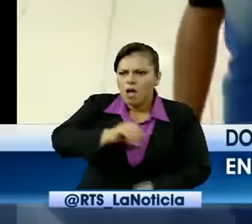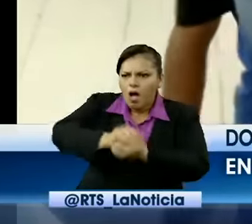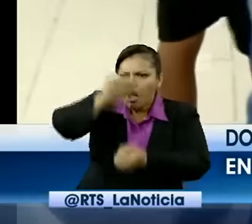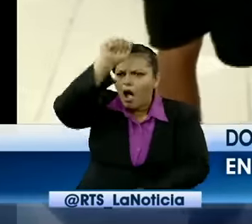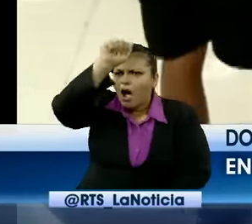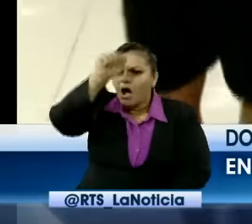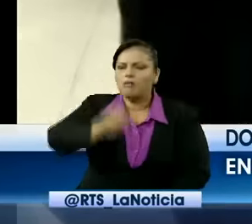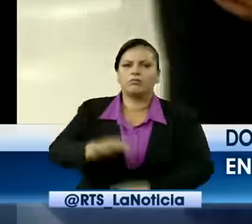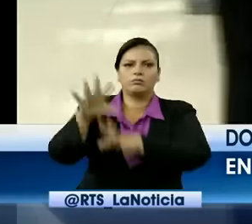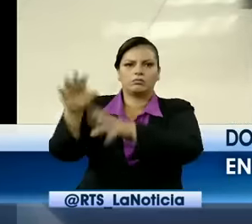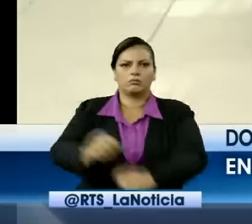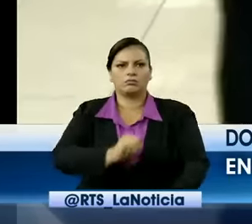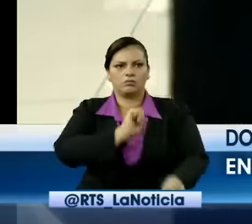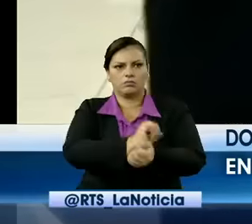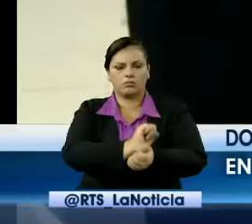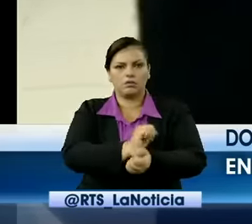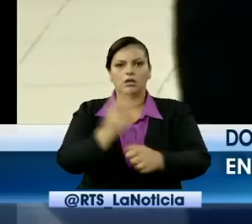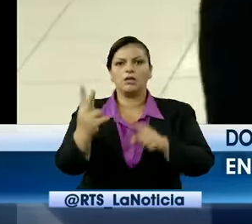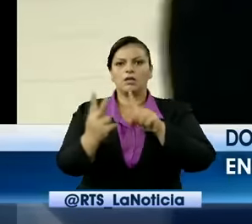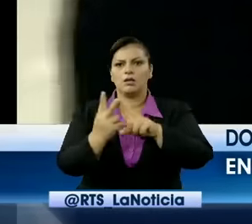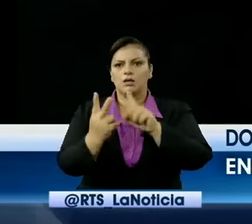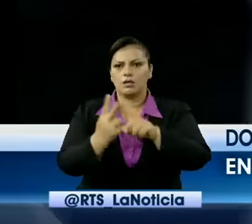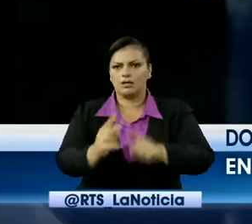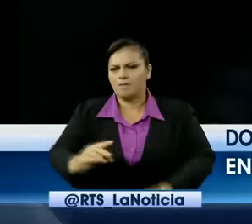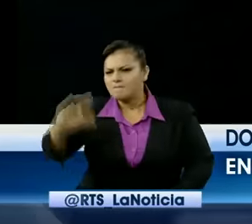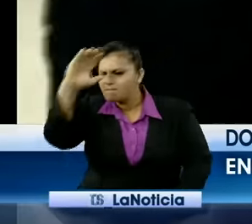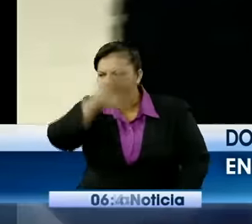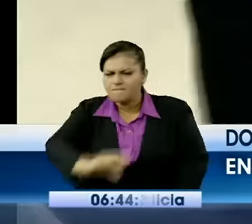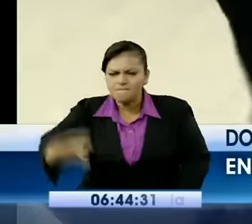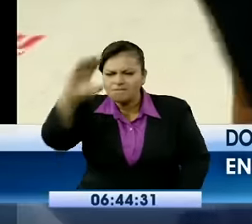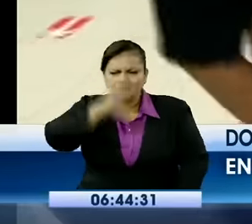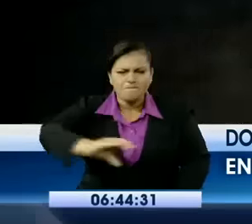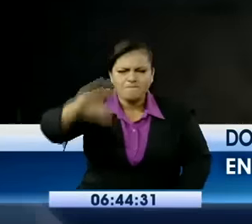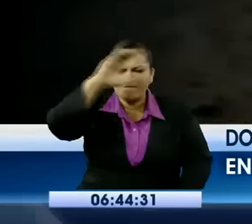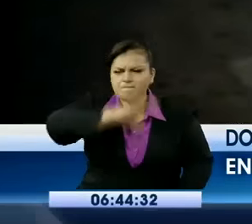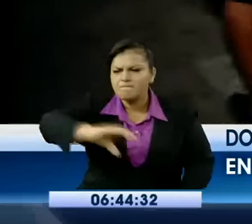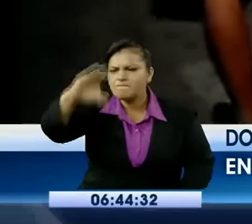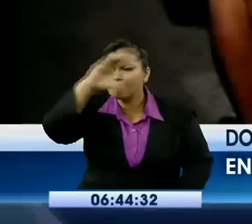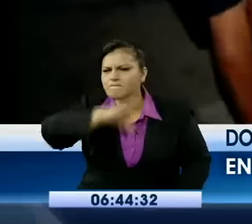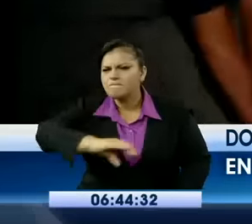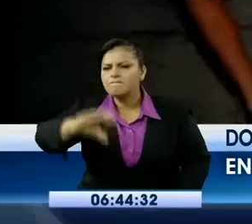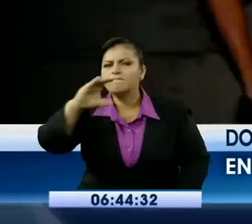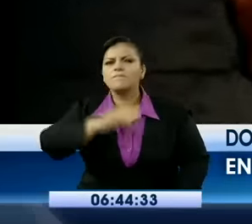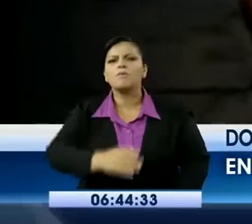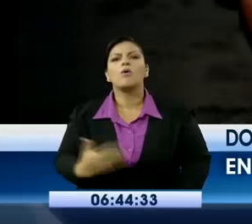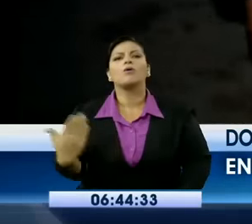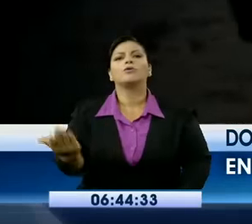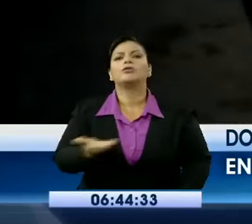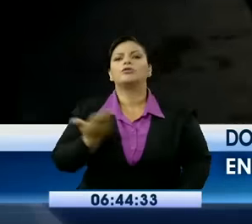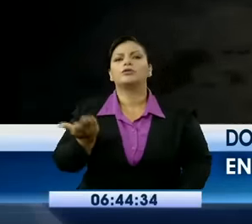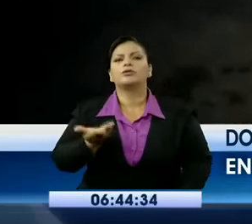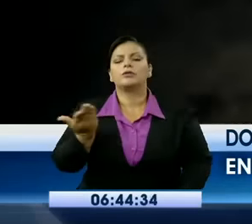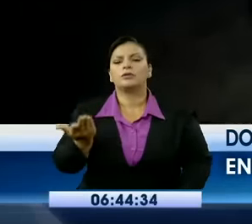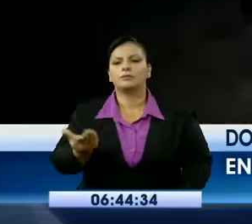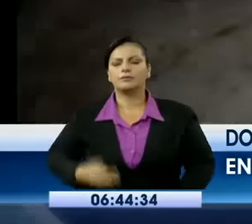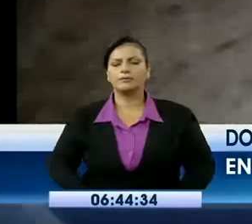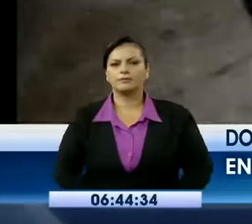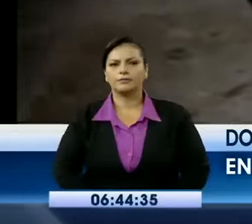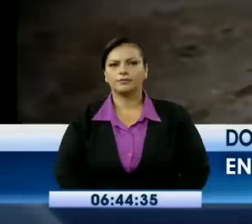inteligencia, a darle captura en el sector conocido como